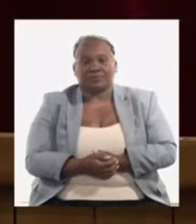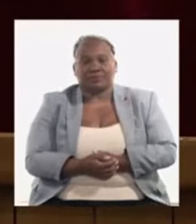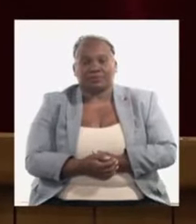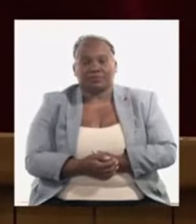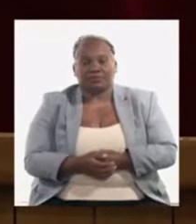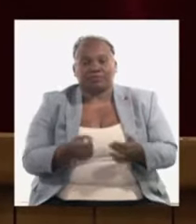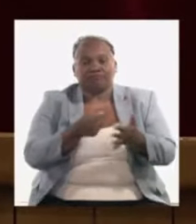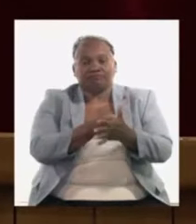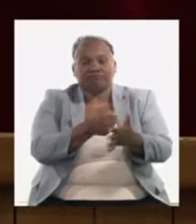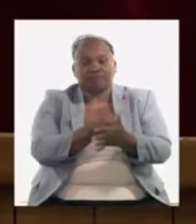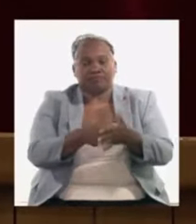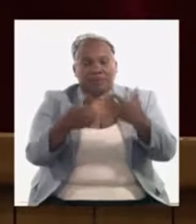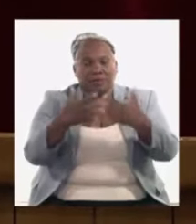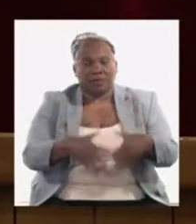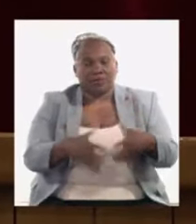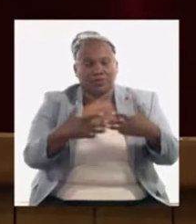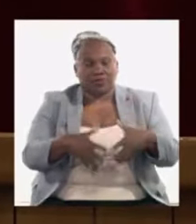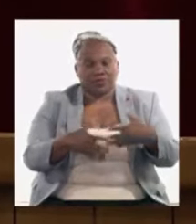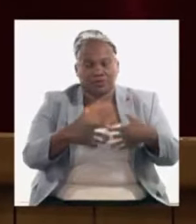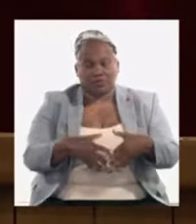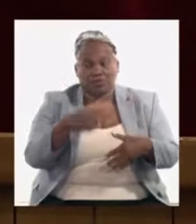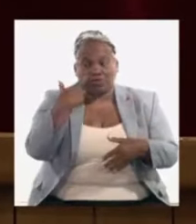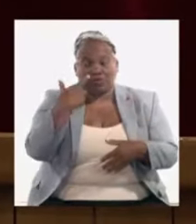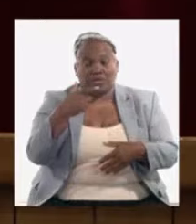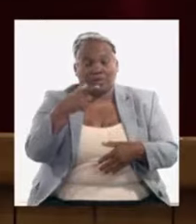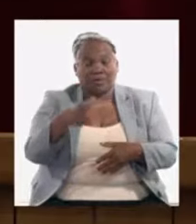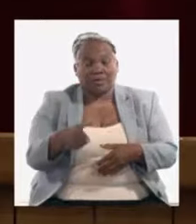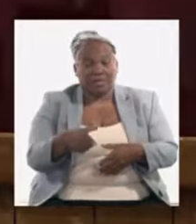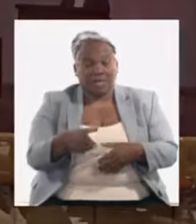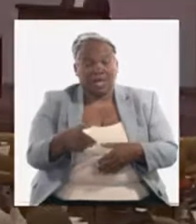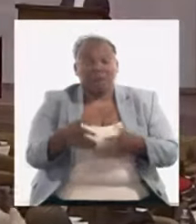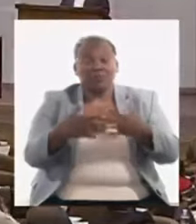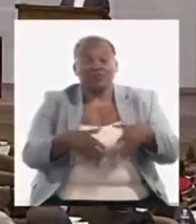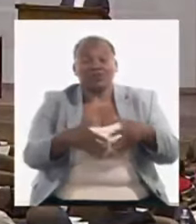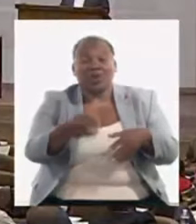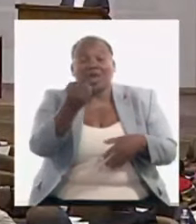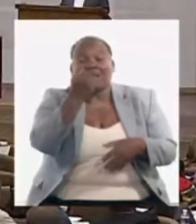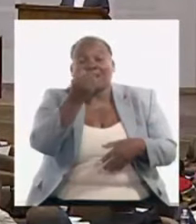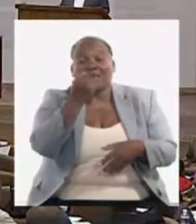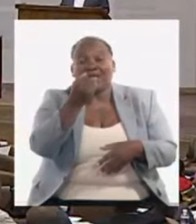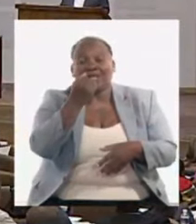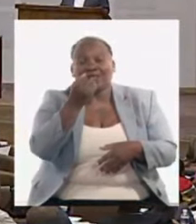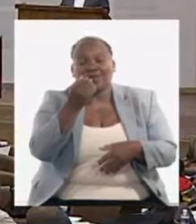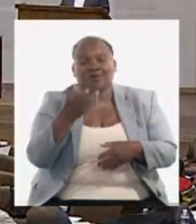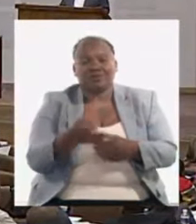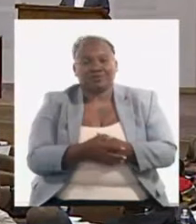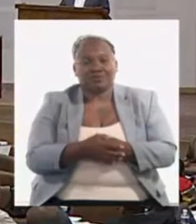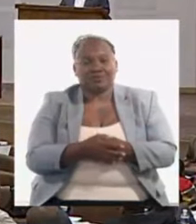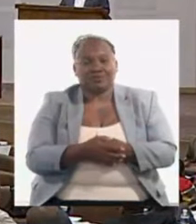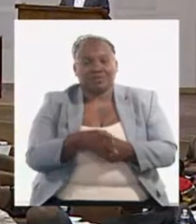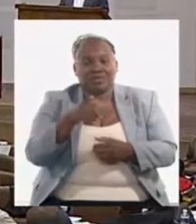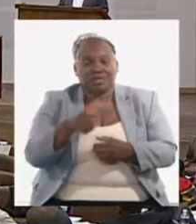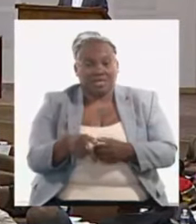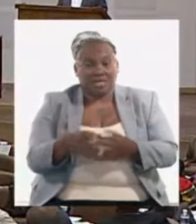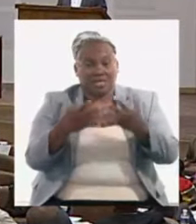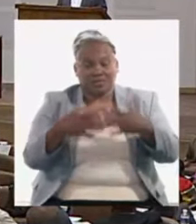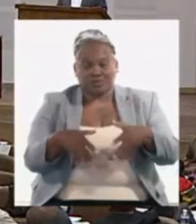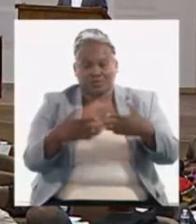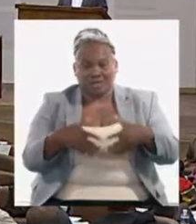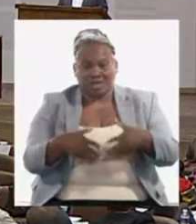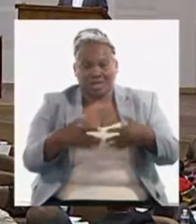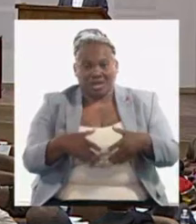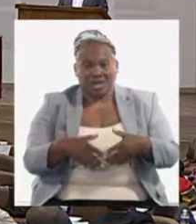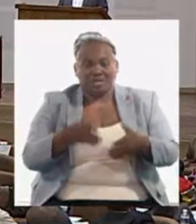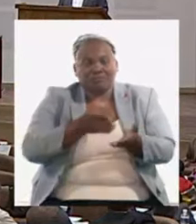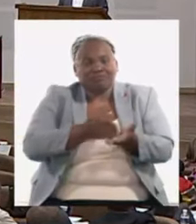impulsar la actividad productiva con énfasis en el incremento de la producción de alimentos el aprovechamiento de las capacidades industriales instaladas y el